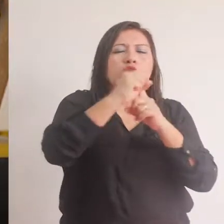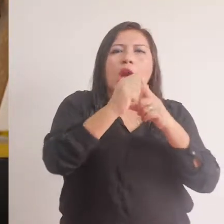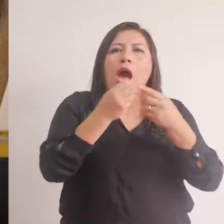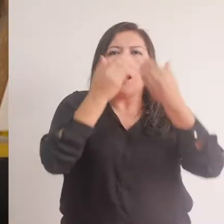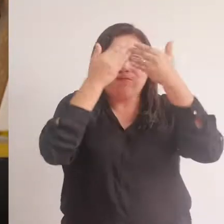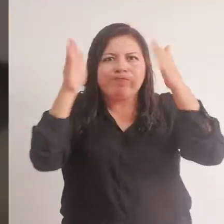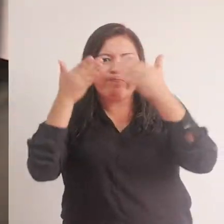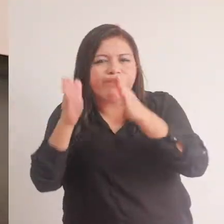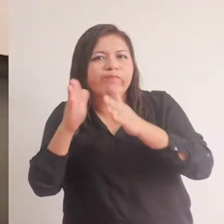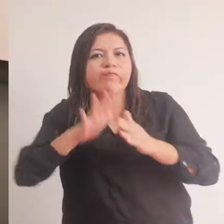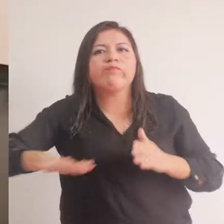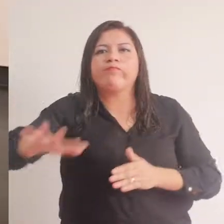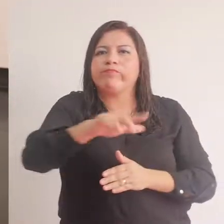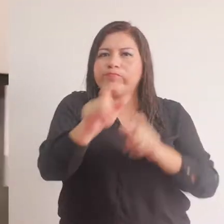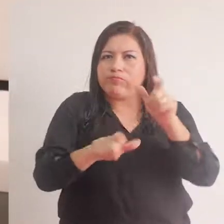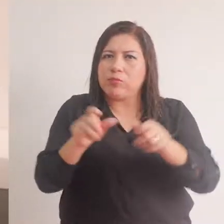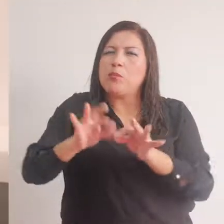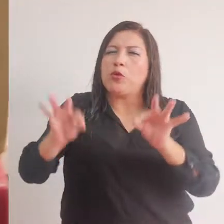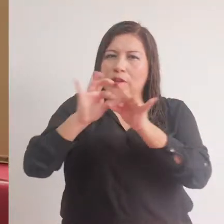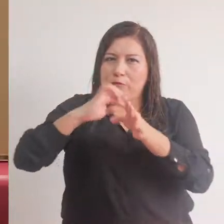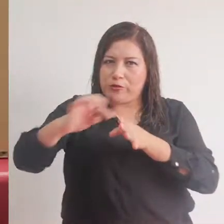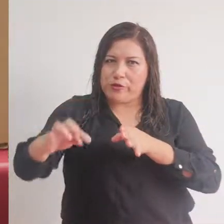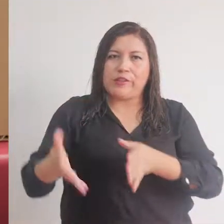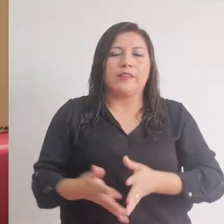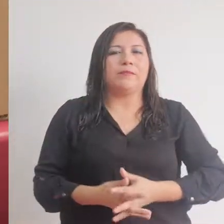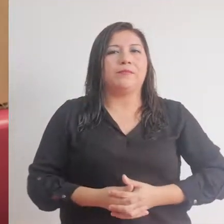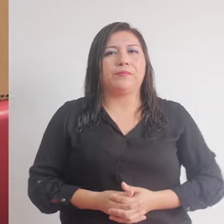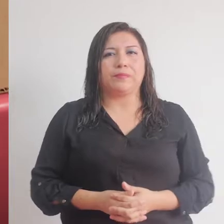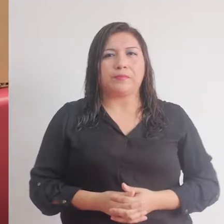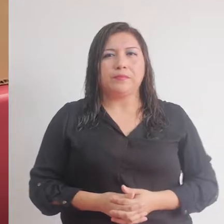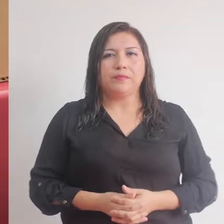o esta sensibilidad social tan importante para un profesional.